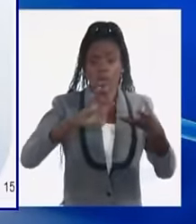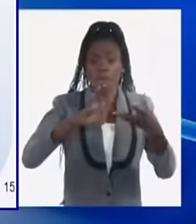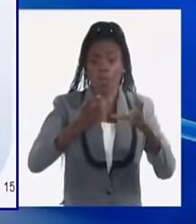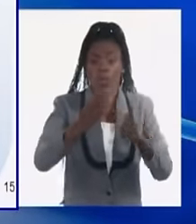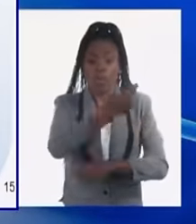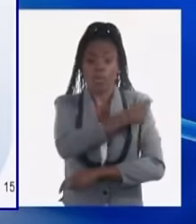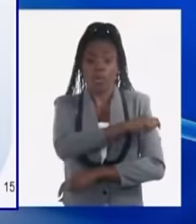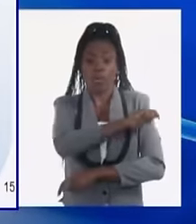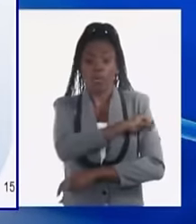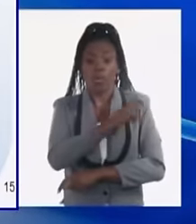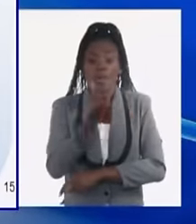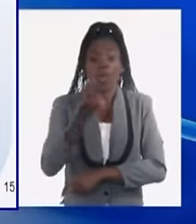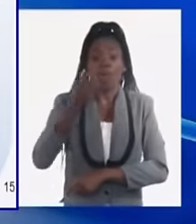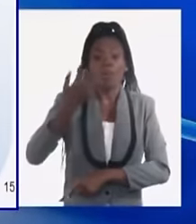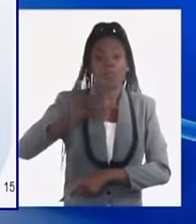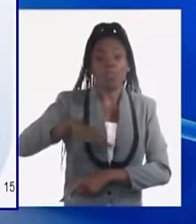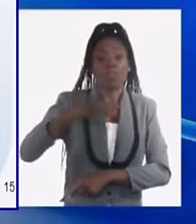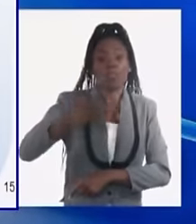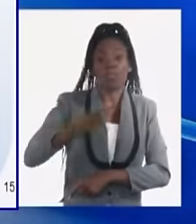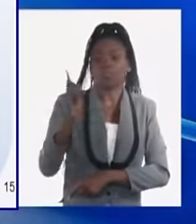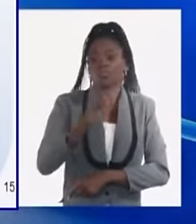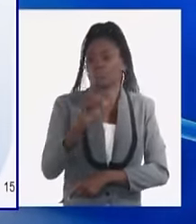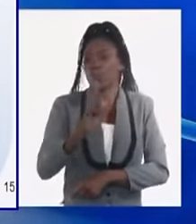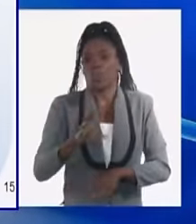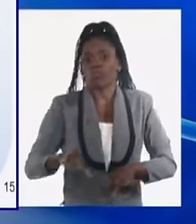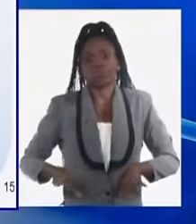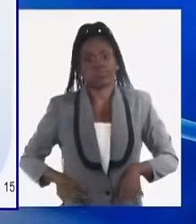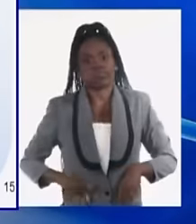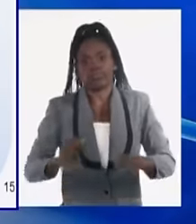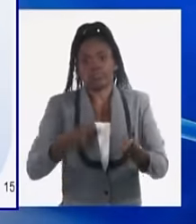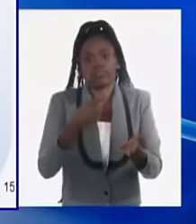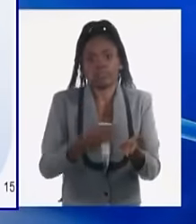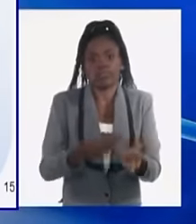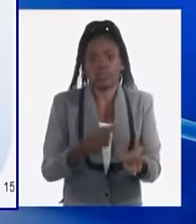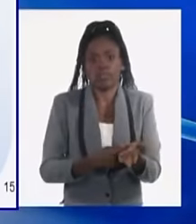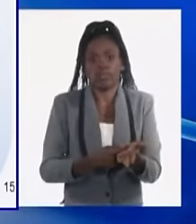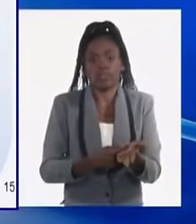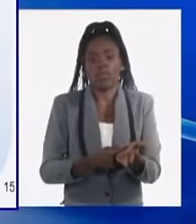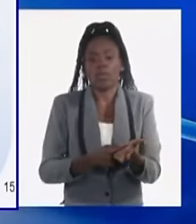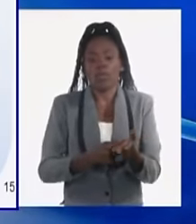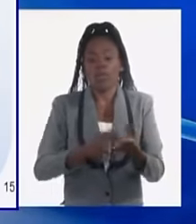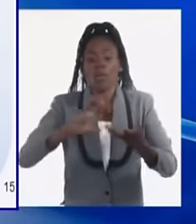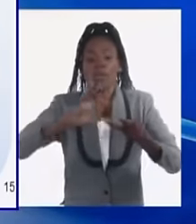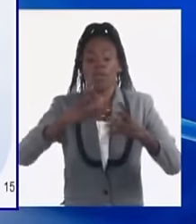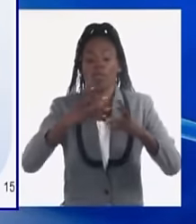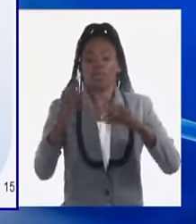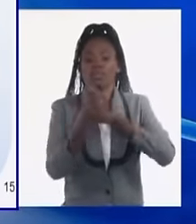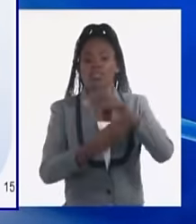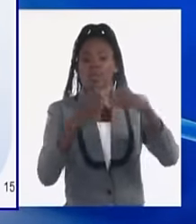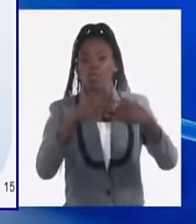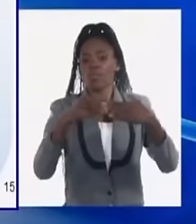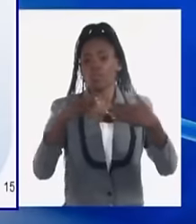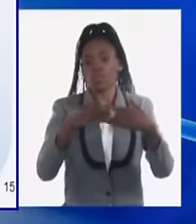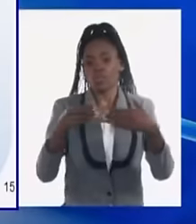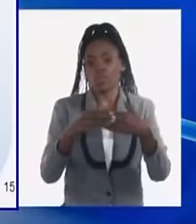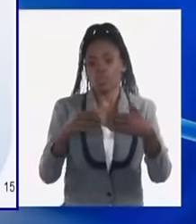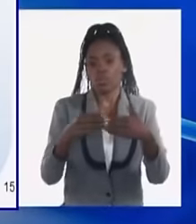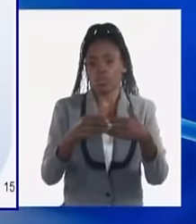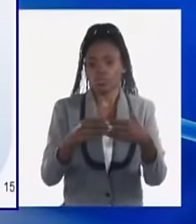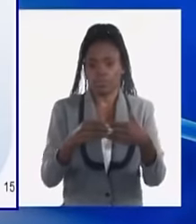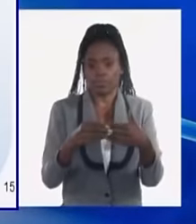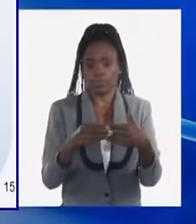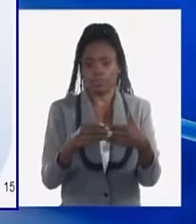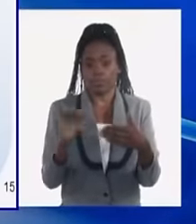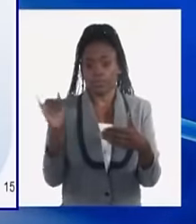la población a precios que no son determinados por el tipo de cambio en divisa, es normal sino